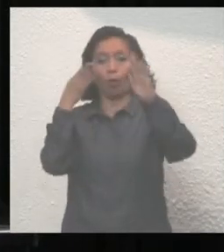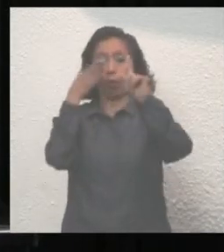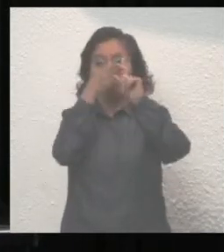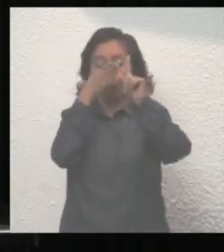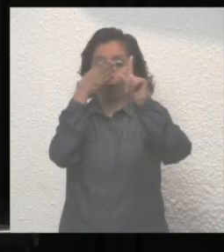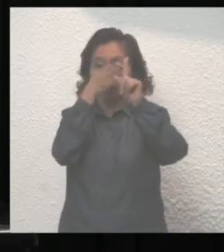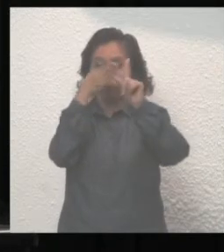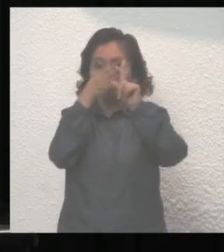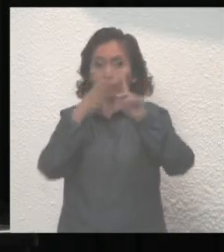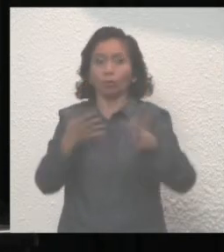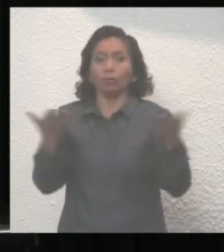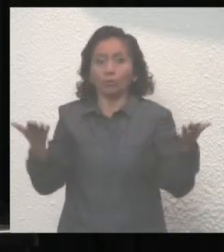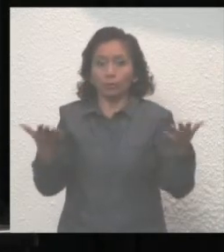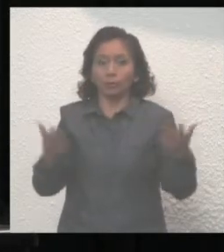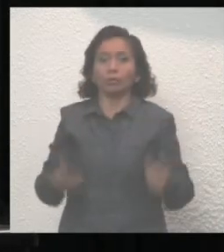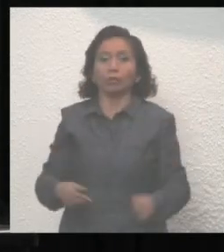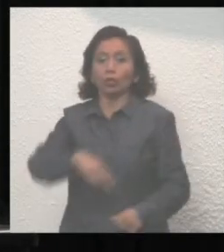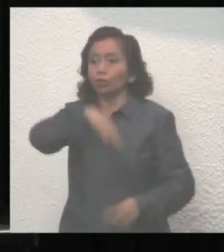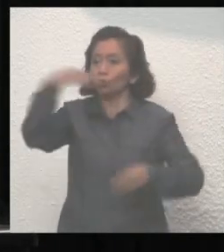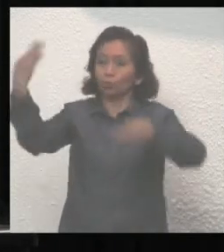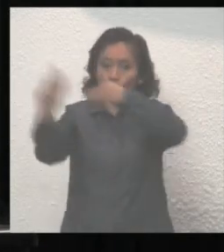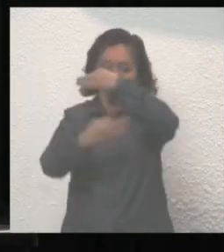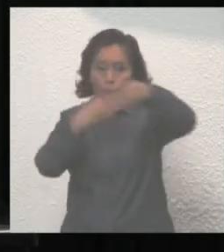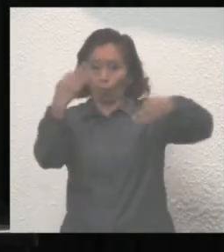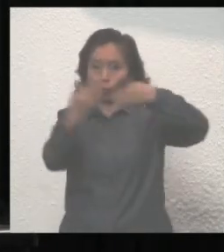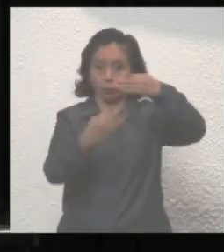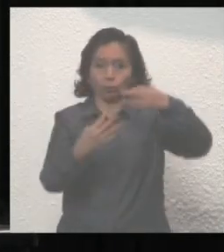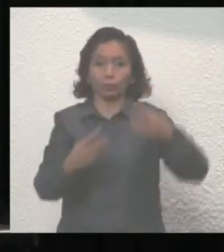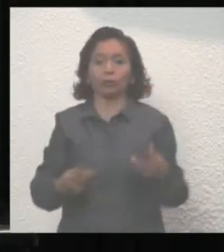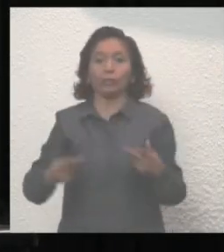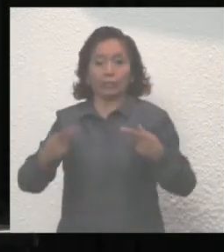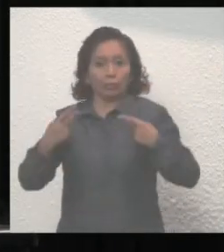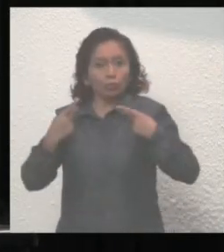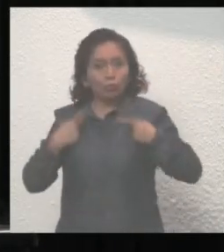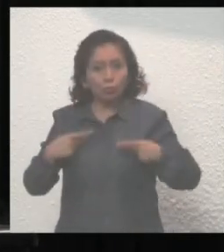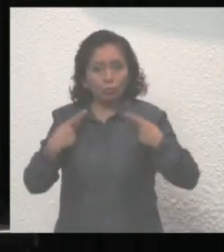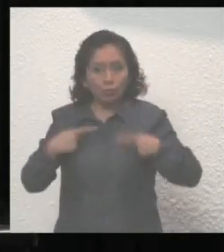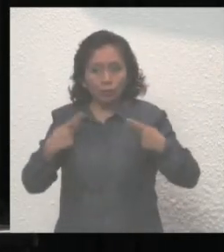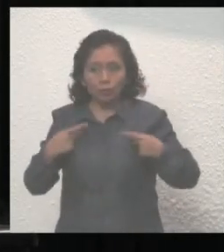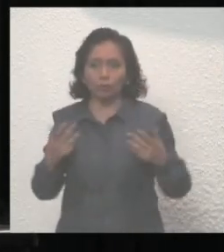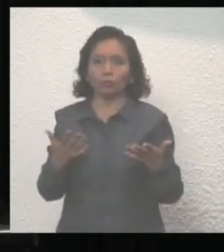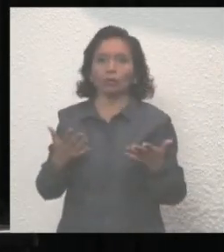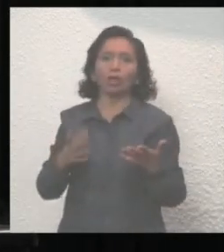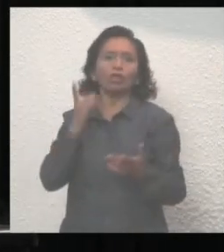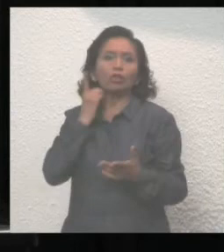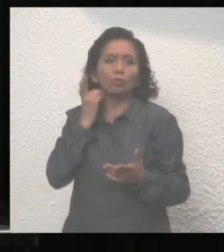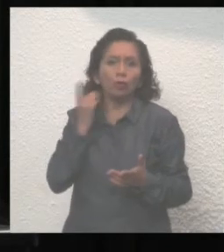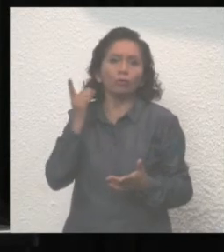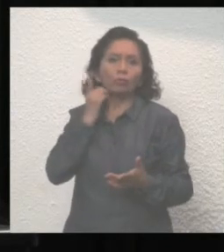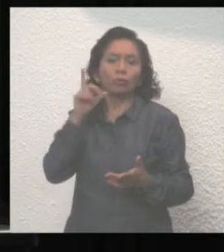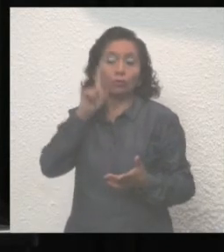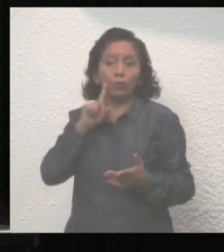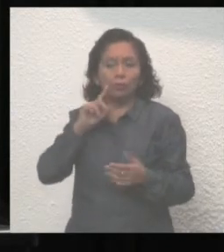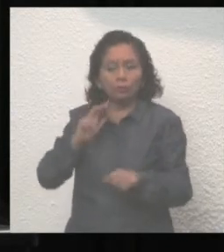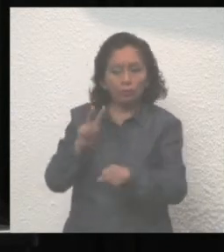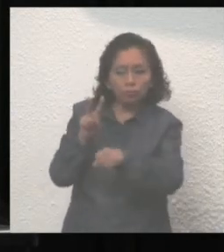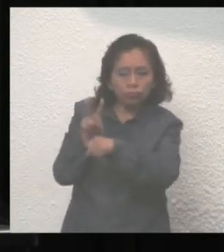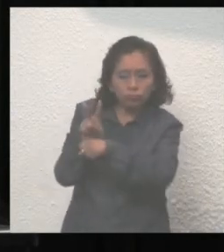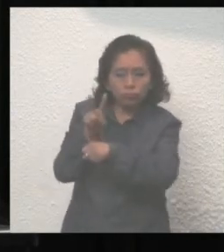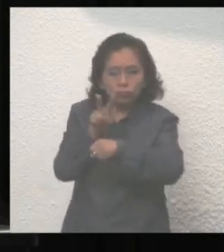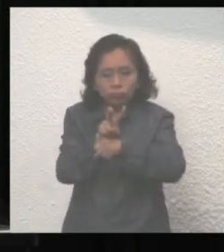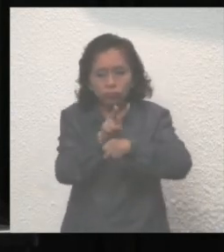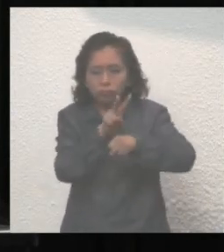Sin duda todos los de aquí todos los que pertenecemos a esta legislatura seremos vigilantes de esos